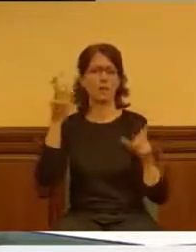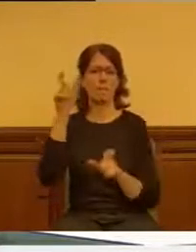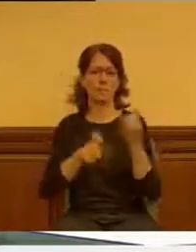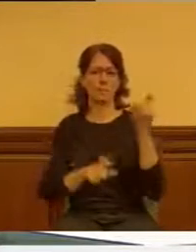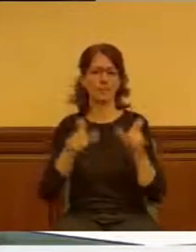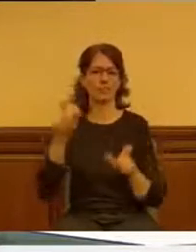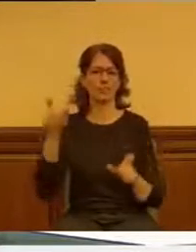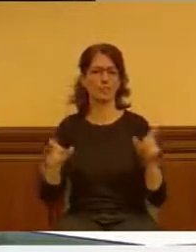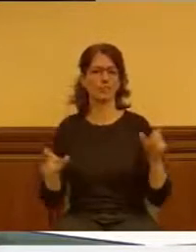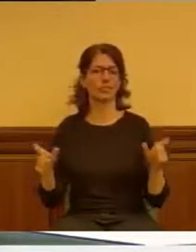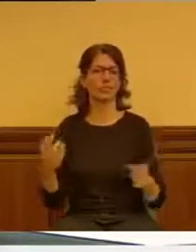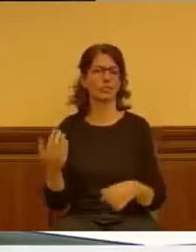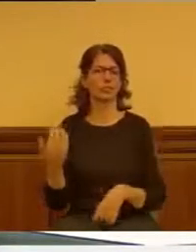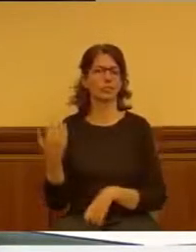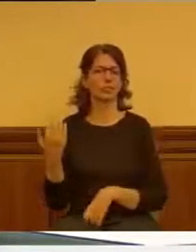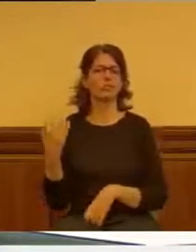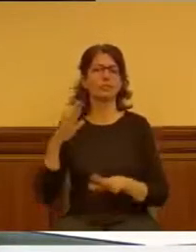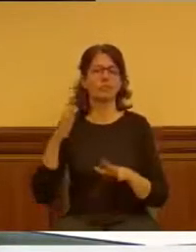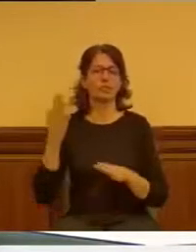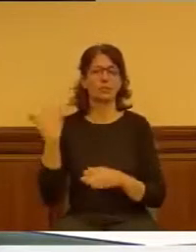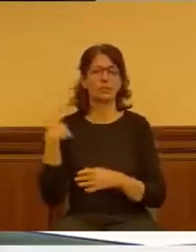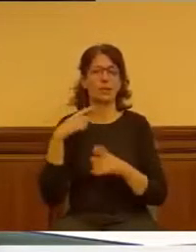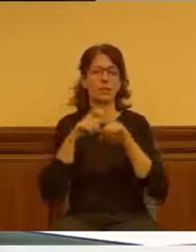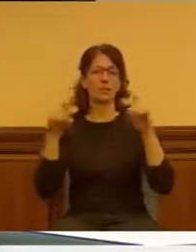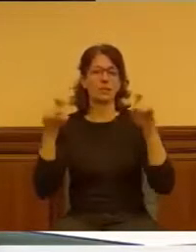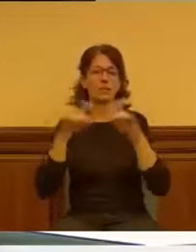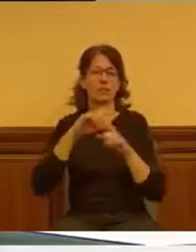una empresa que tenemos contratada,